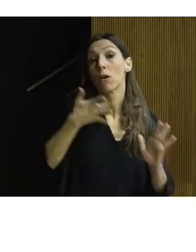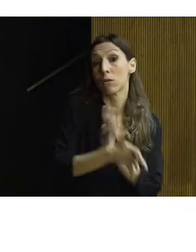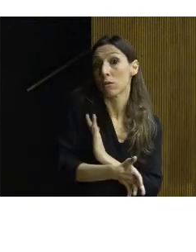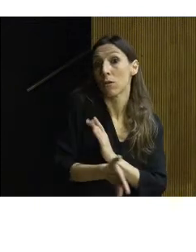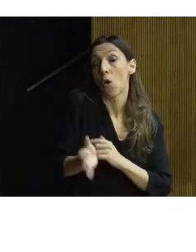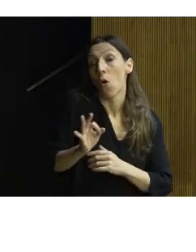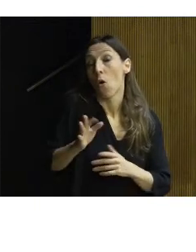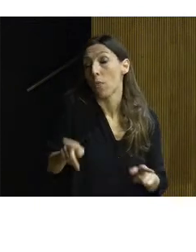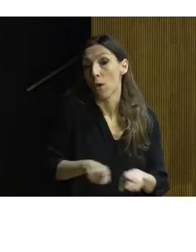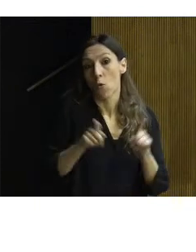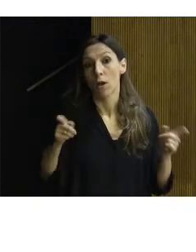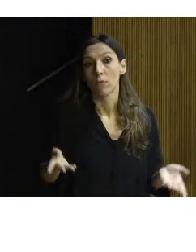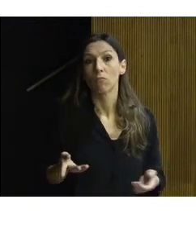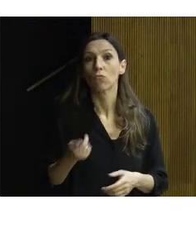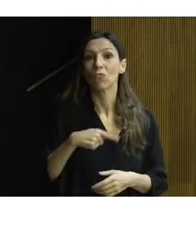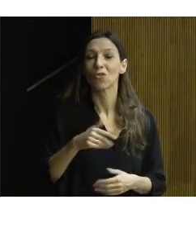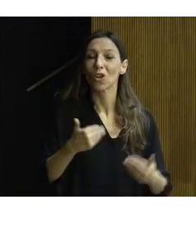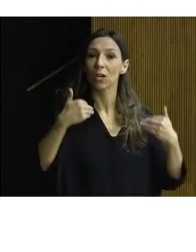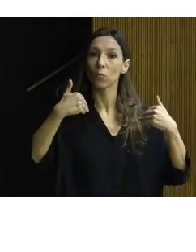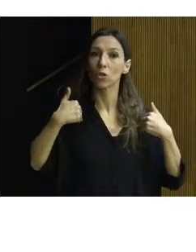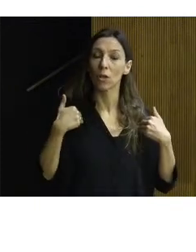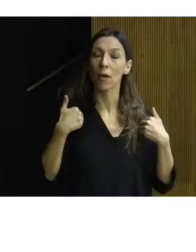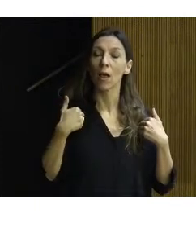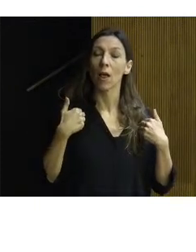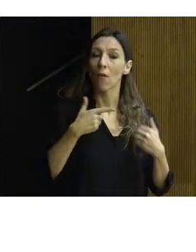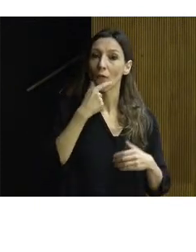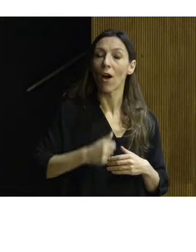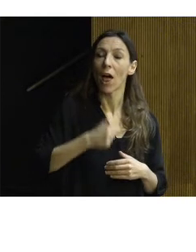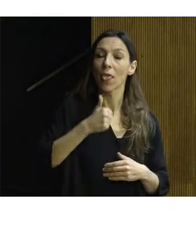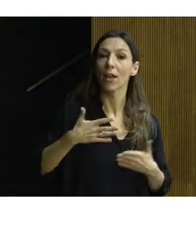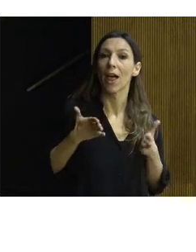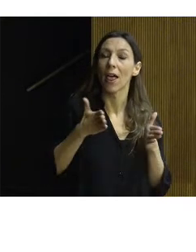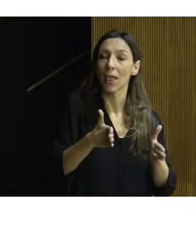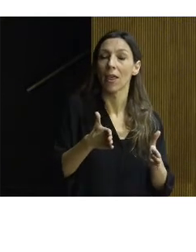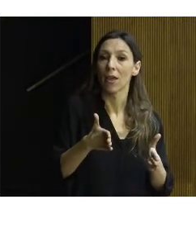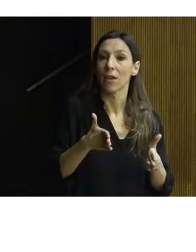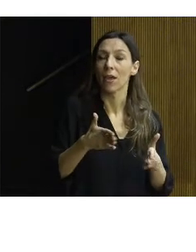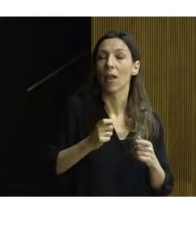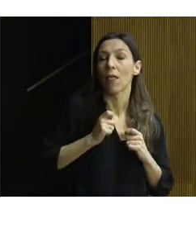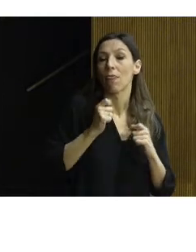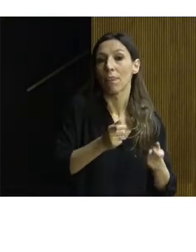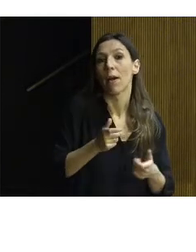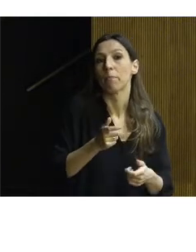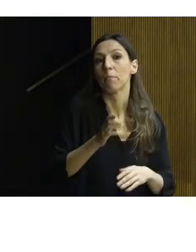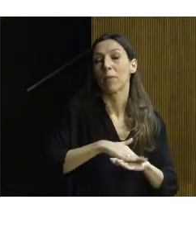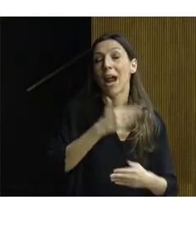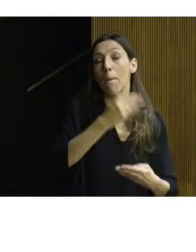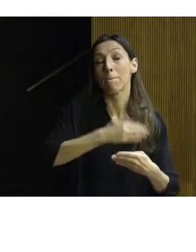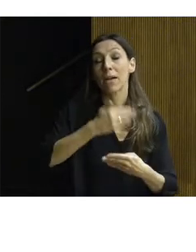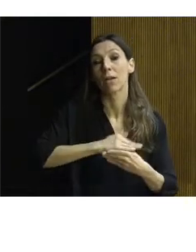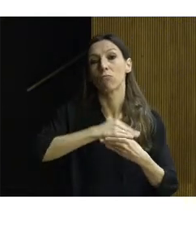Es nuestro deber proporcionar facilidades que ayuden a salvar los obstáculos o barreras de accesibilidad existentes en nuestro entorno.